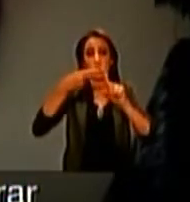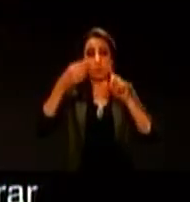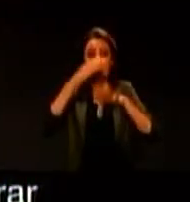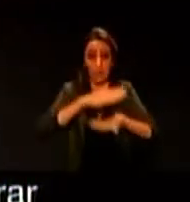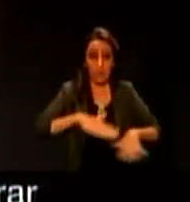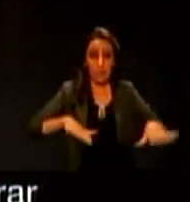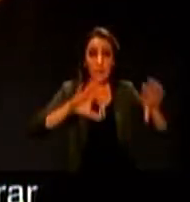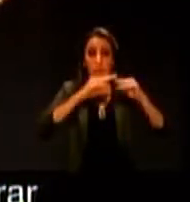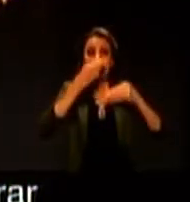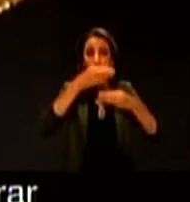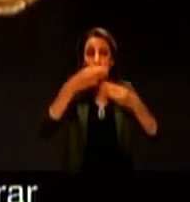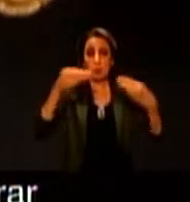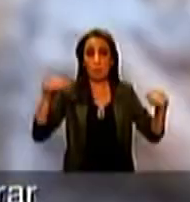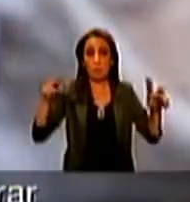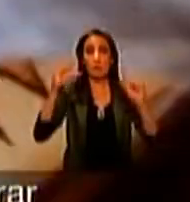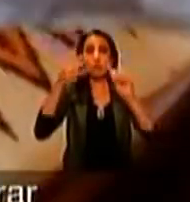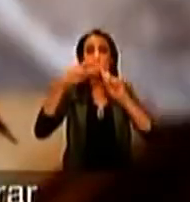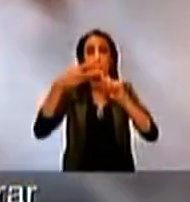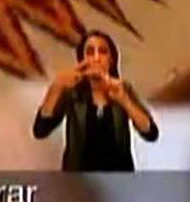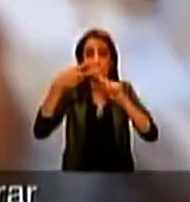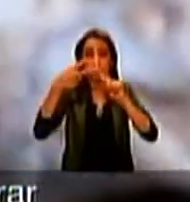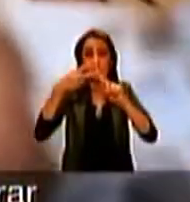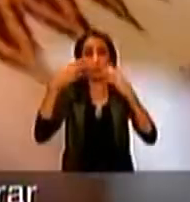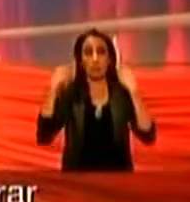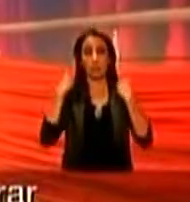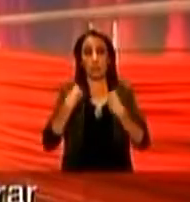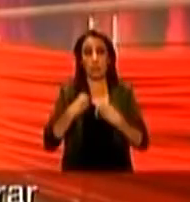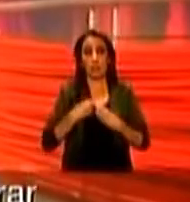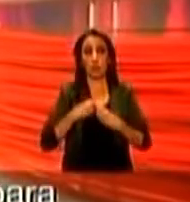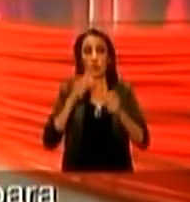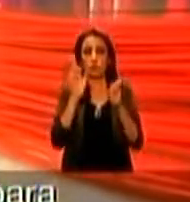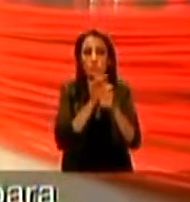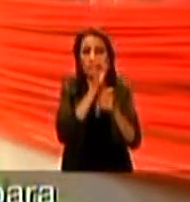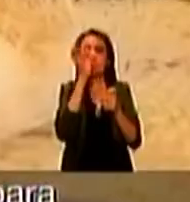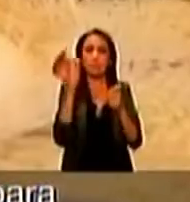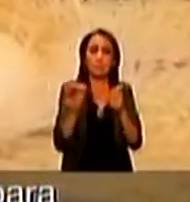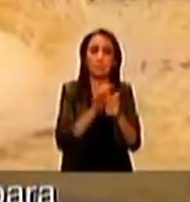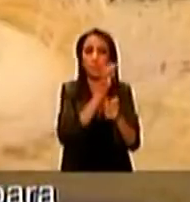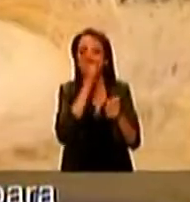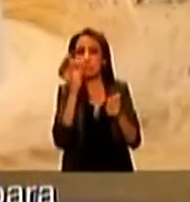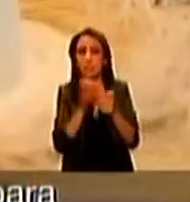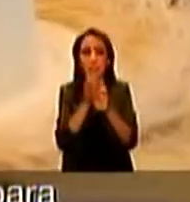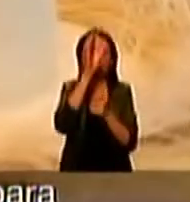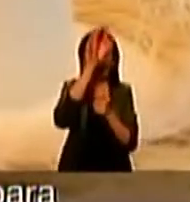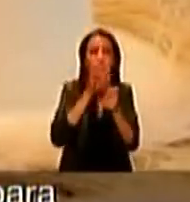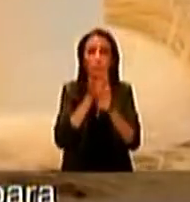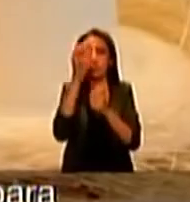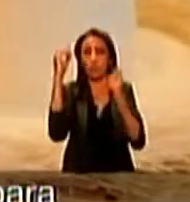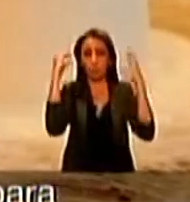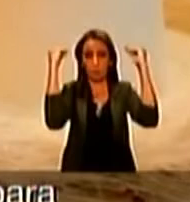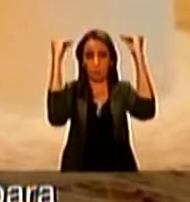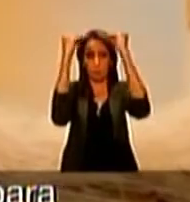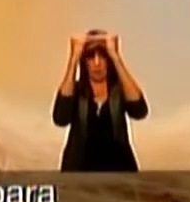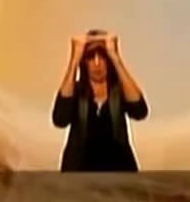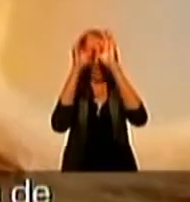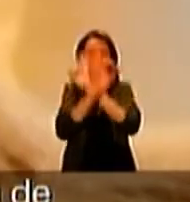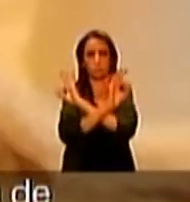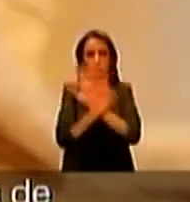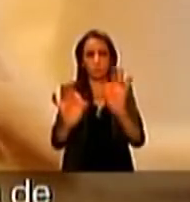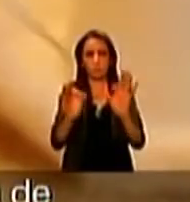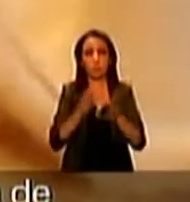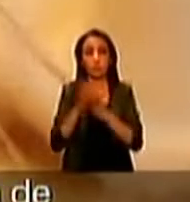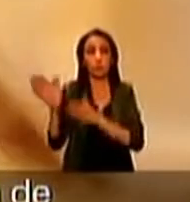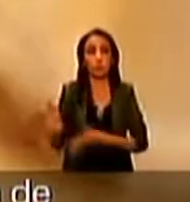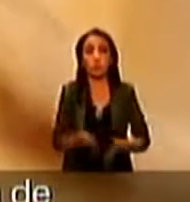técnicas. La filigrana, el iquiat para elaborar las hermosas macanas y el tejido con la paja toquilla para los sombreros finos.